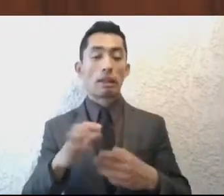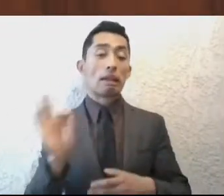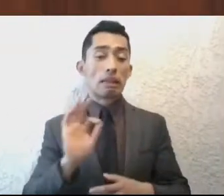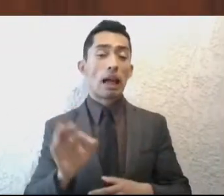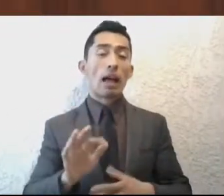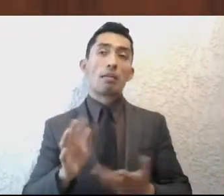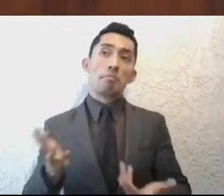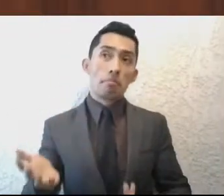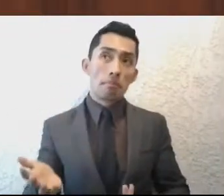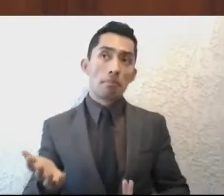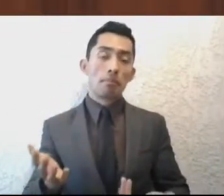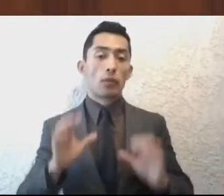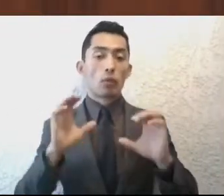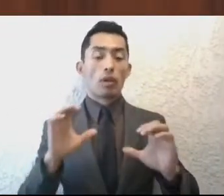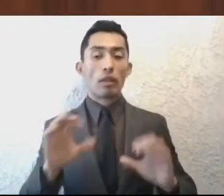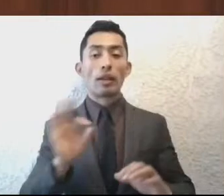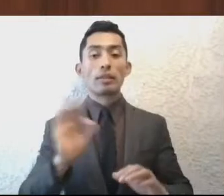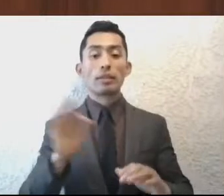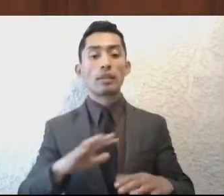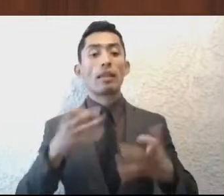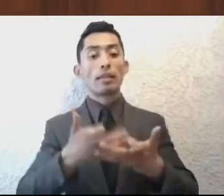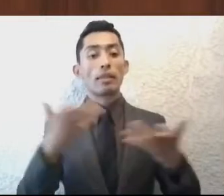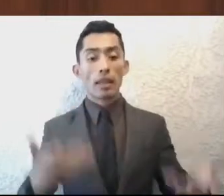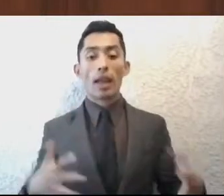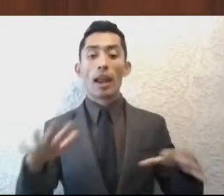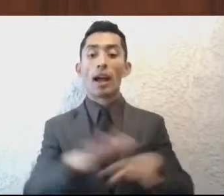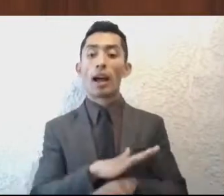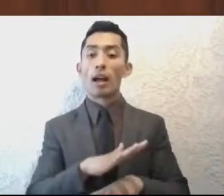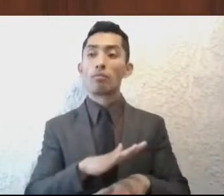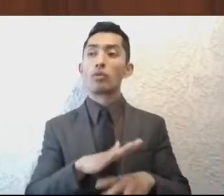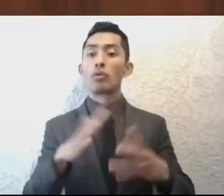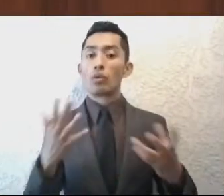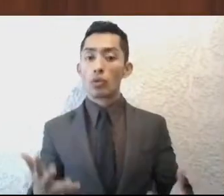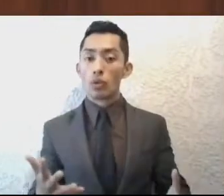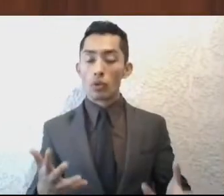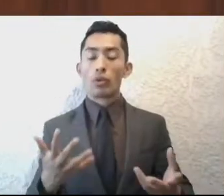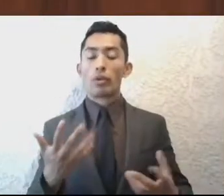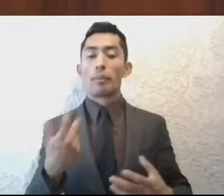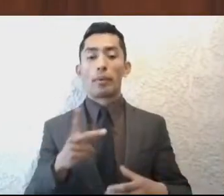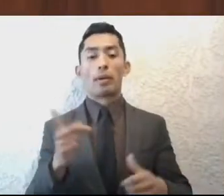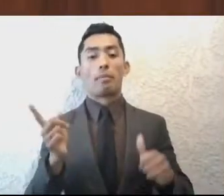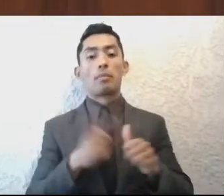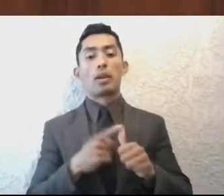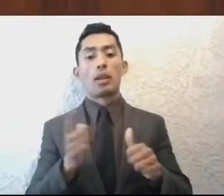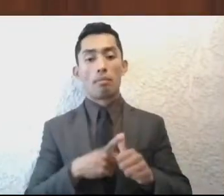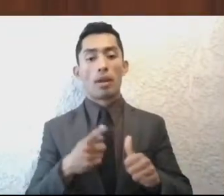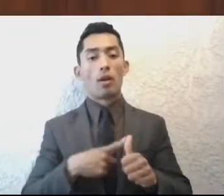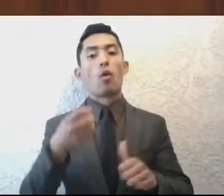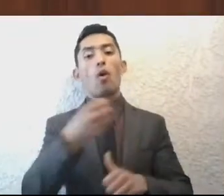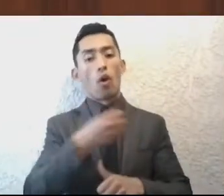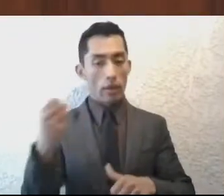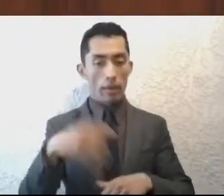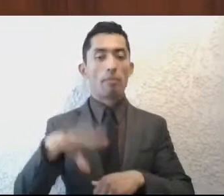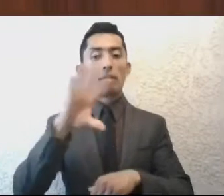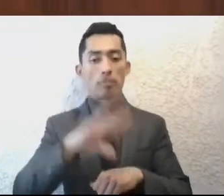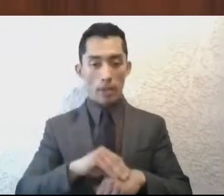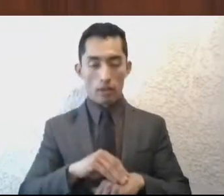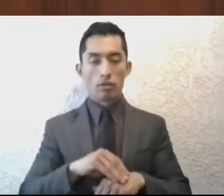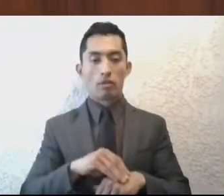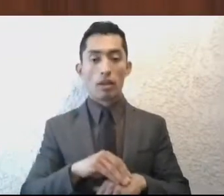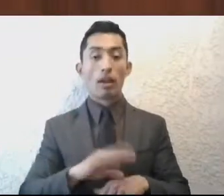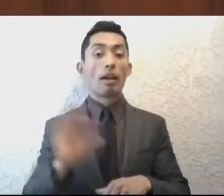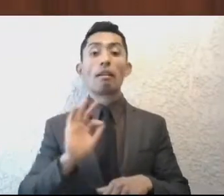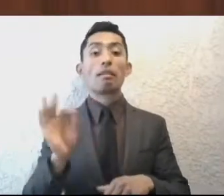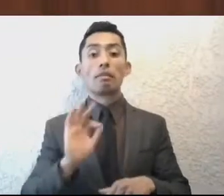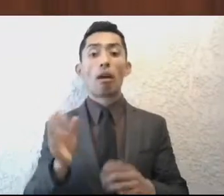otorgar cambios de uso de suelo sin ningún orden, porque eso puede ocasionar a la largo o incluso